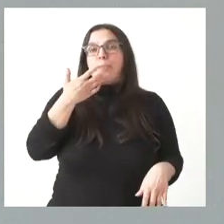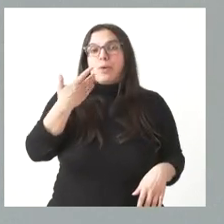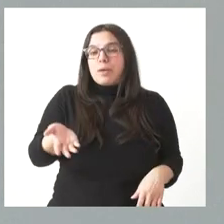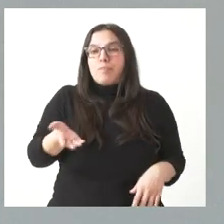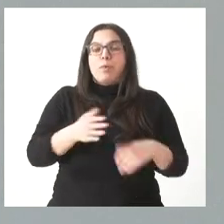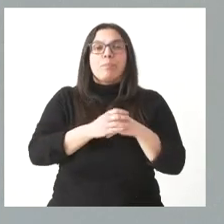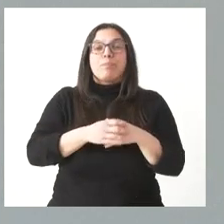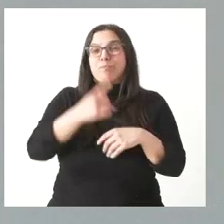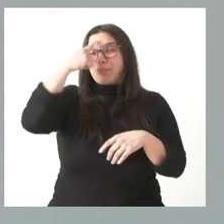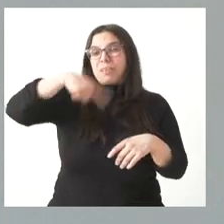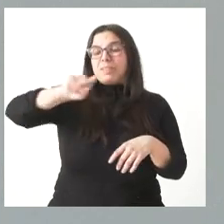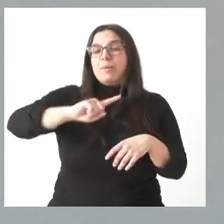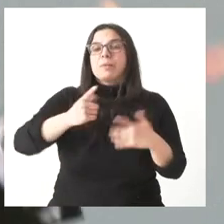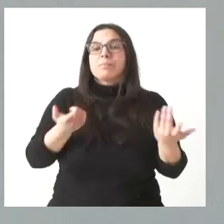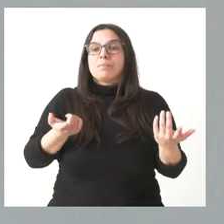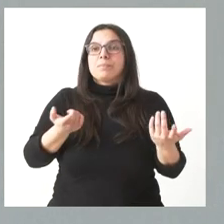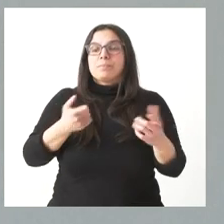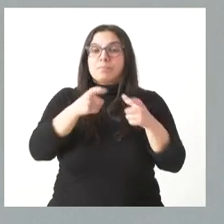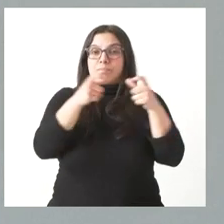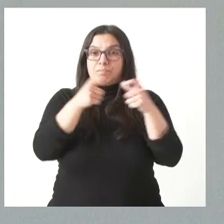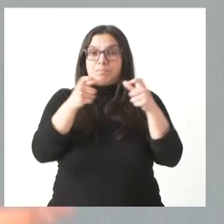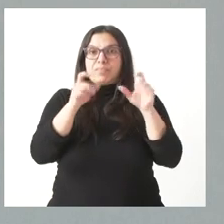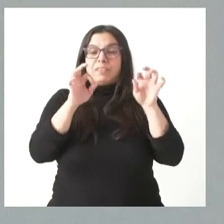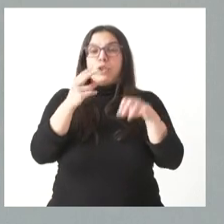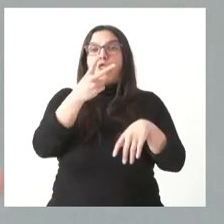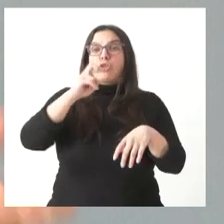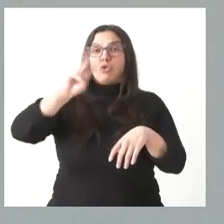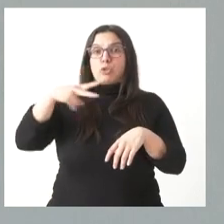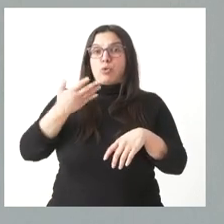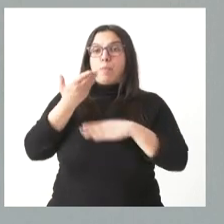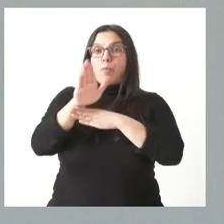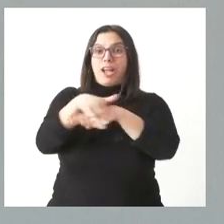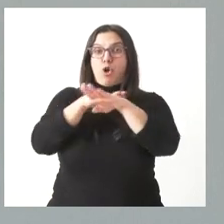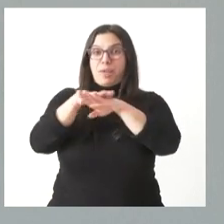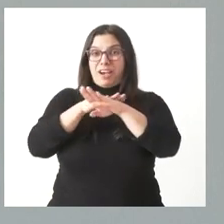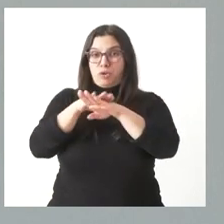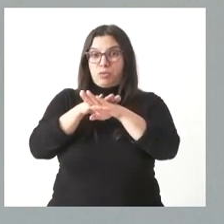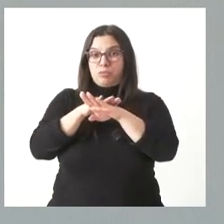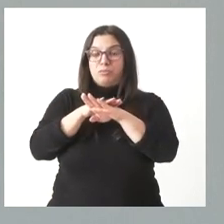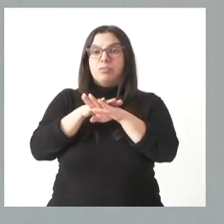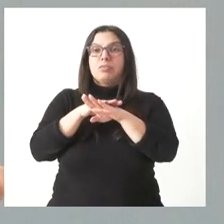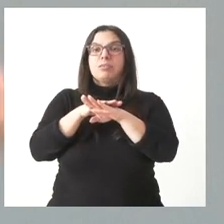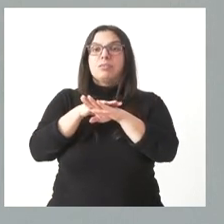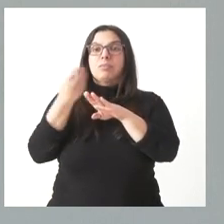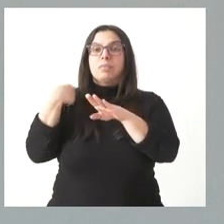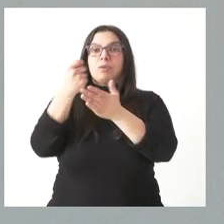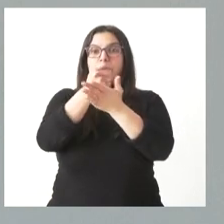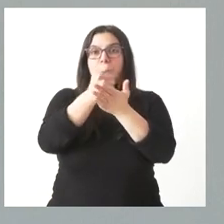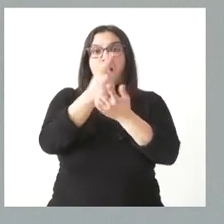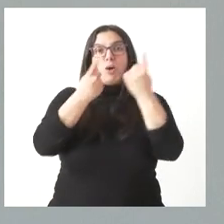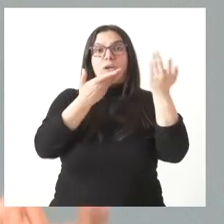porque saben ustedes que este bono de 200 euros planteados por el Gobierno, por un lado, es incompatible con algunas ayudas.